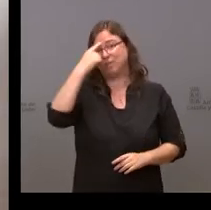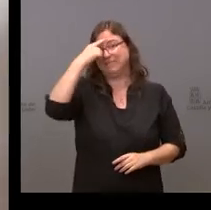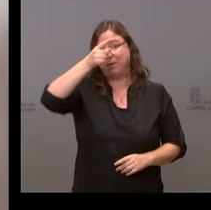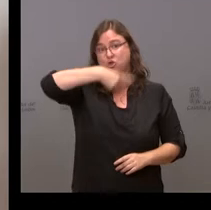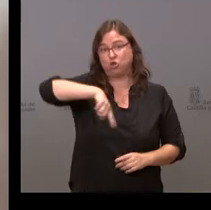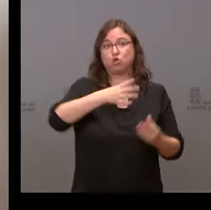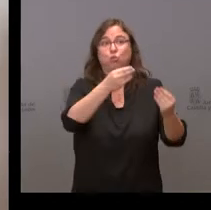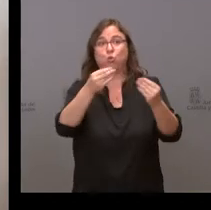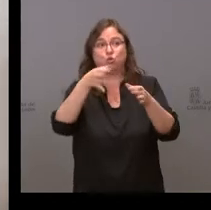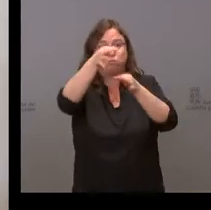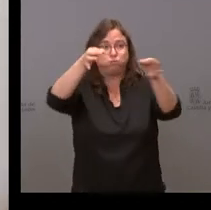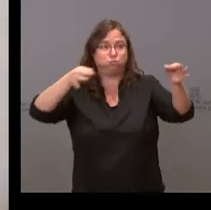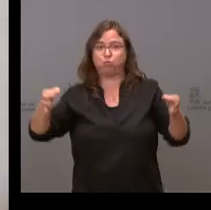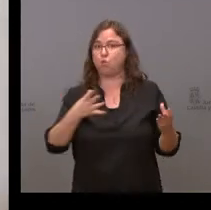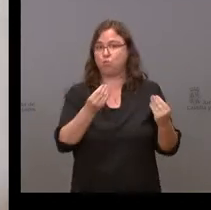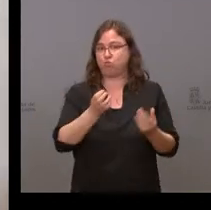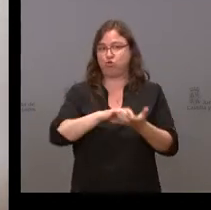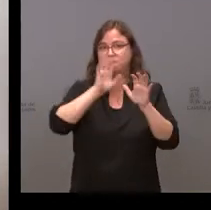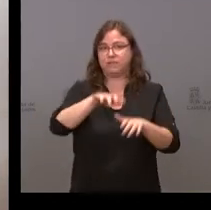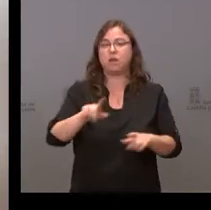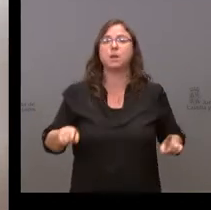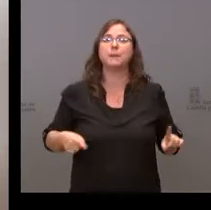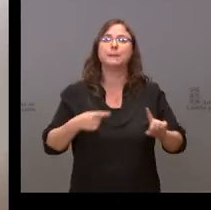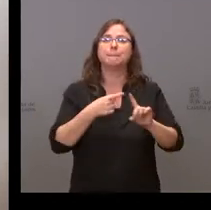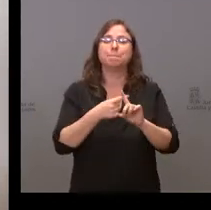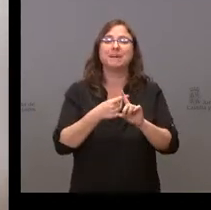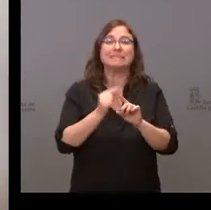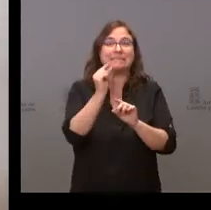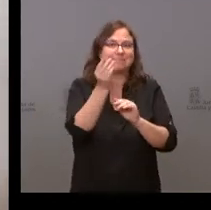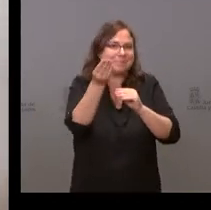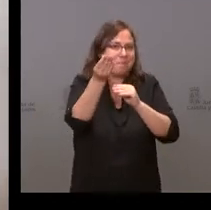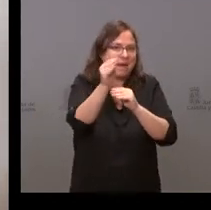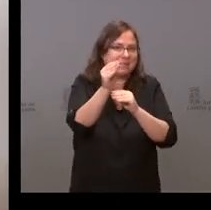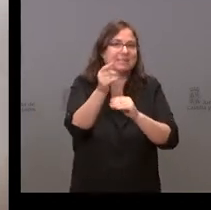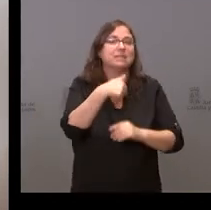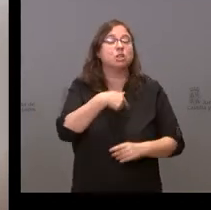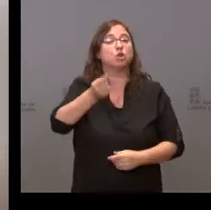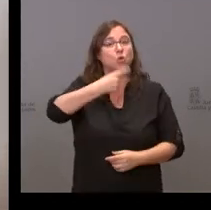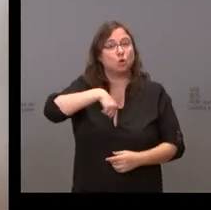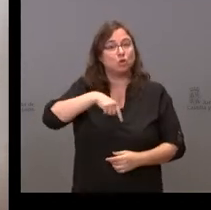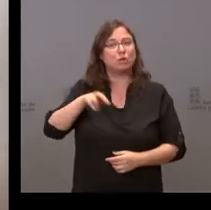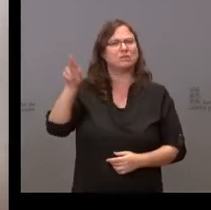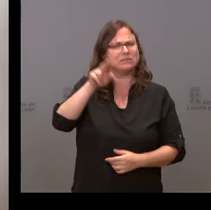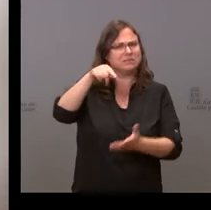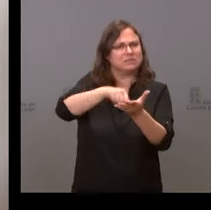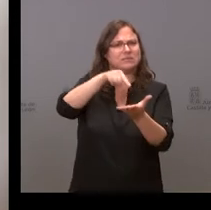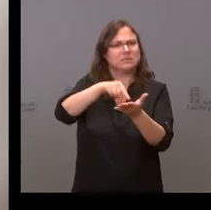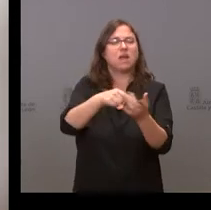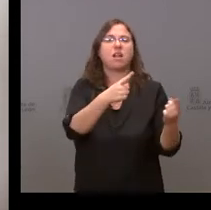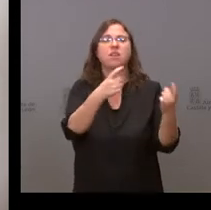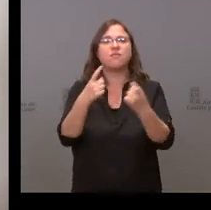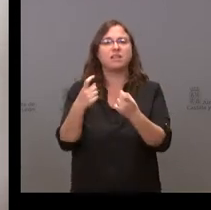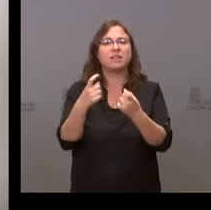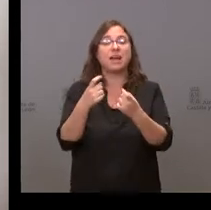tenemos muchas corporaciones locales y también, permítame que haga un pequeño inciso, hemos insistido en la necesidad de que